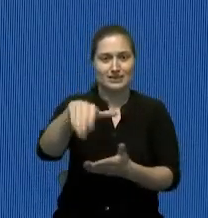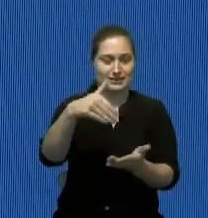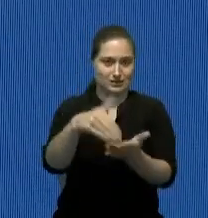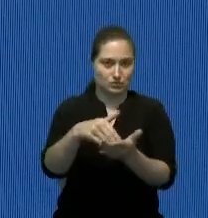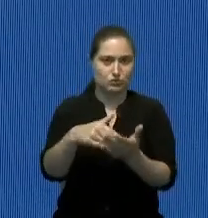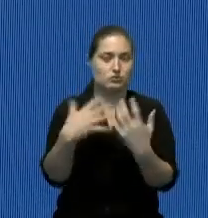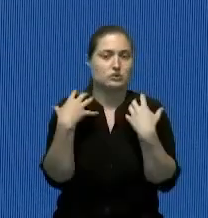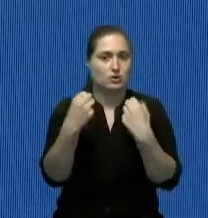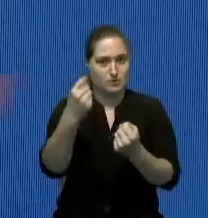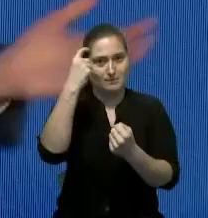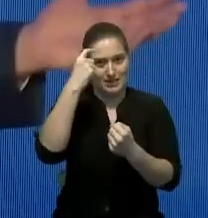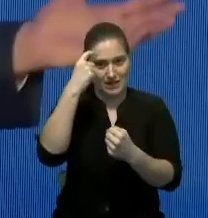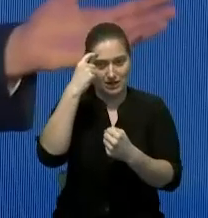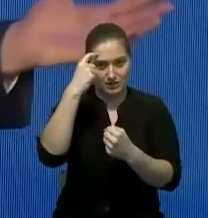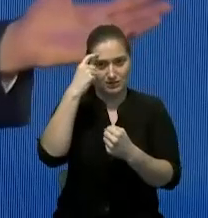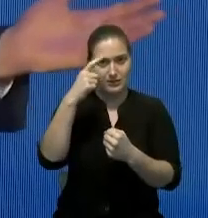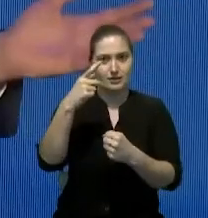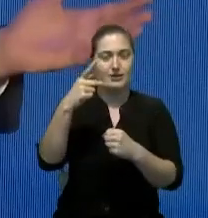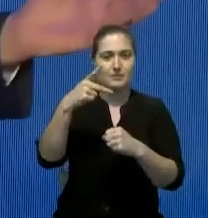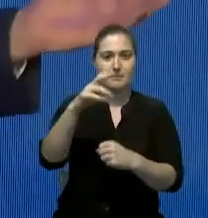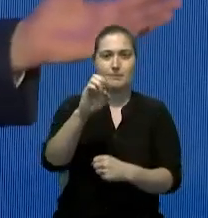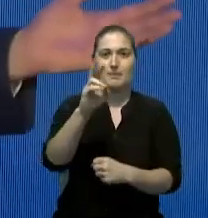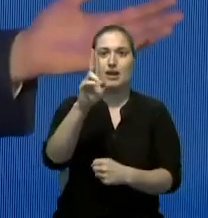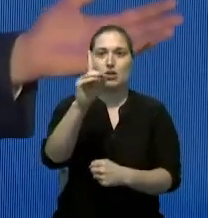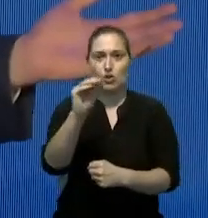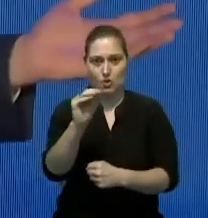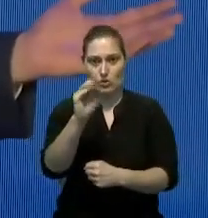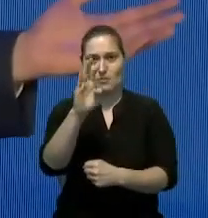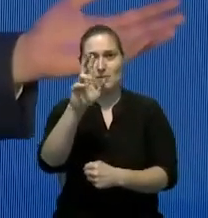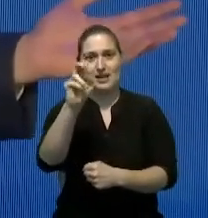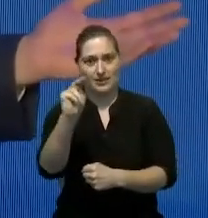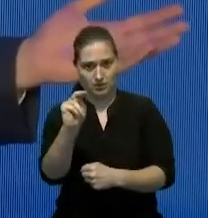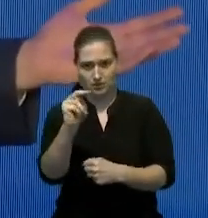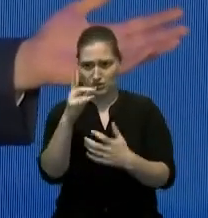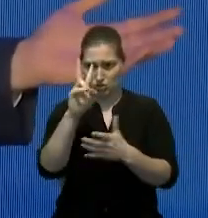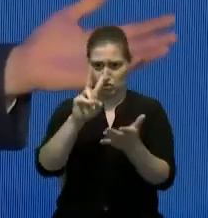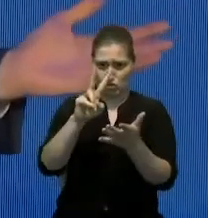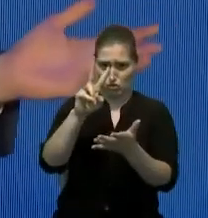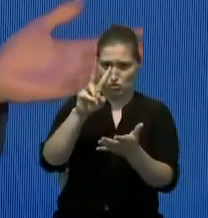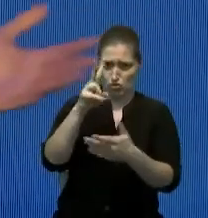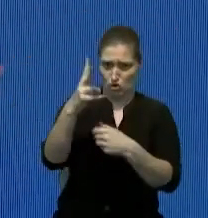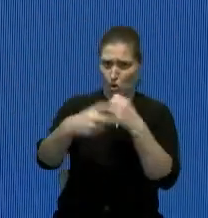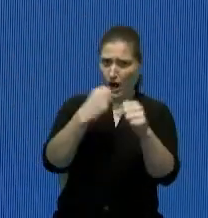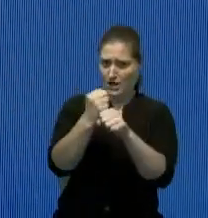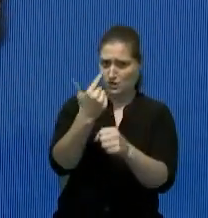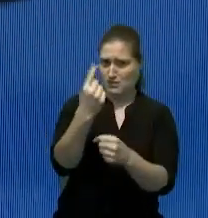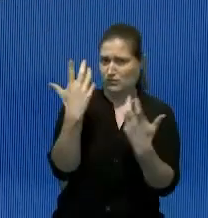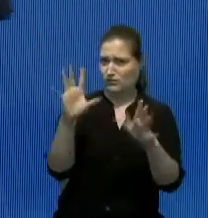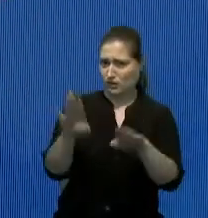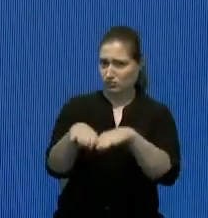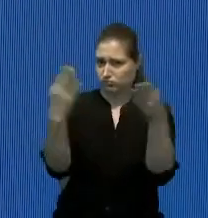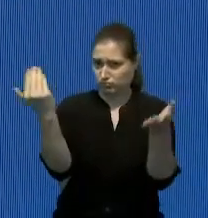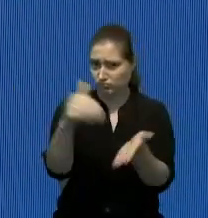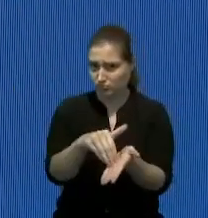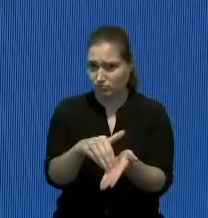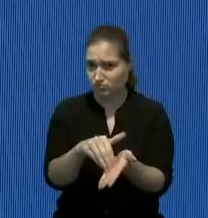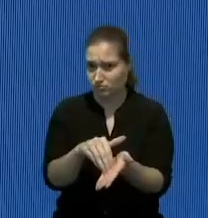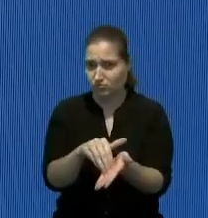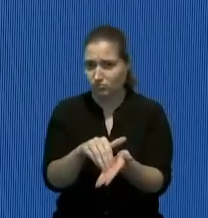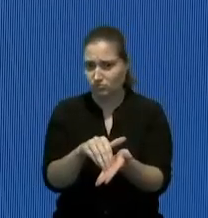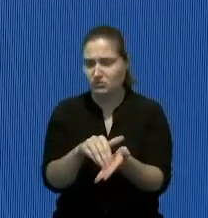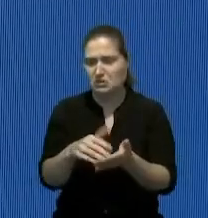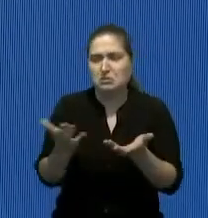ubicado en Pedro Grande por eso nosotros lo restauramos eso está abierto de hace más de dos años y medio y lo puede explicar